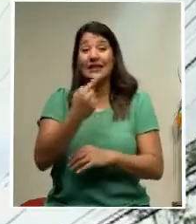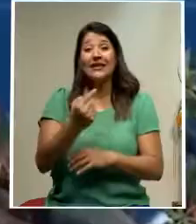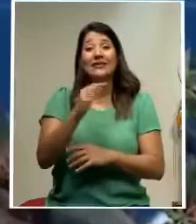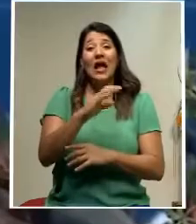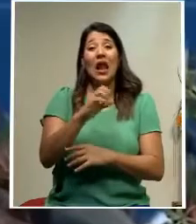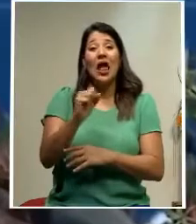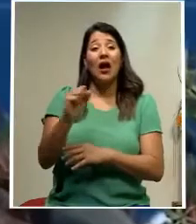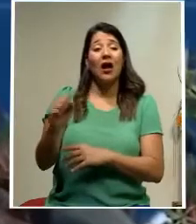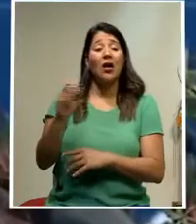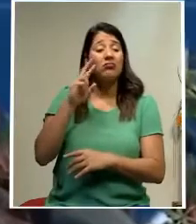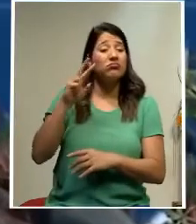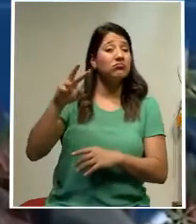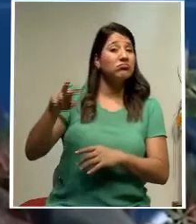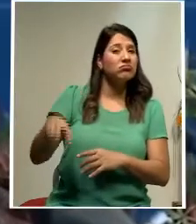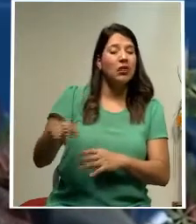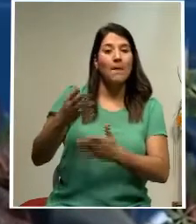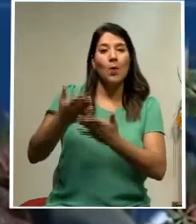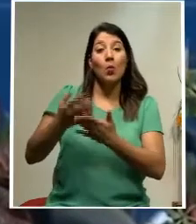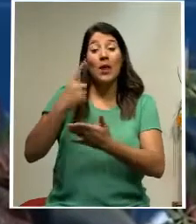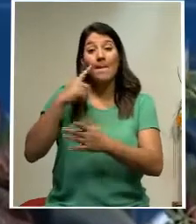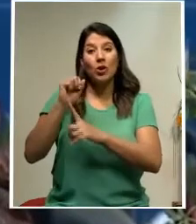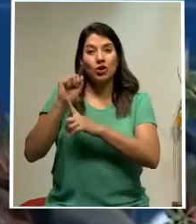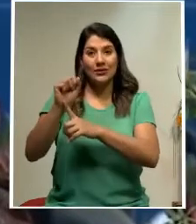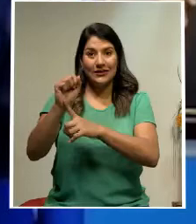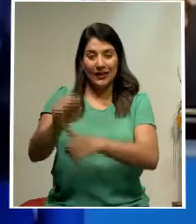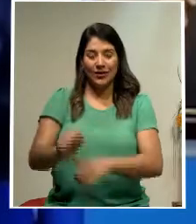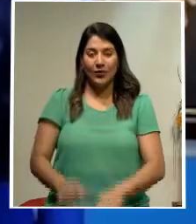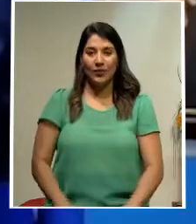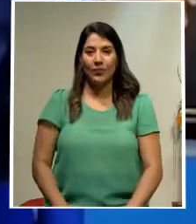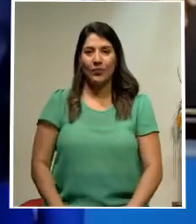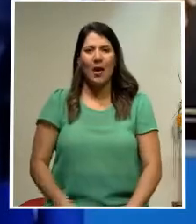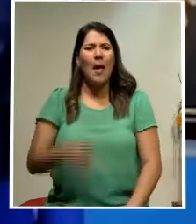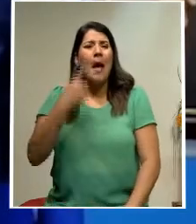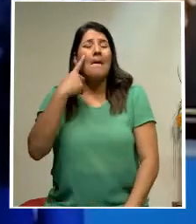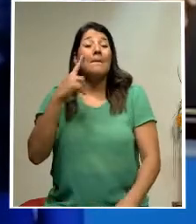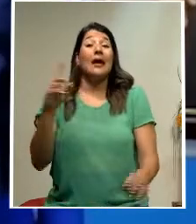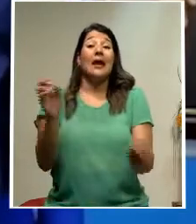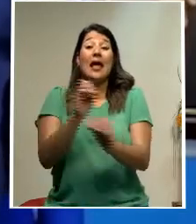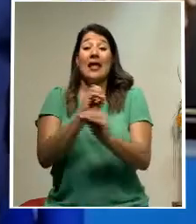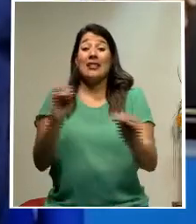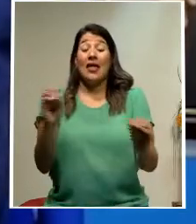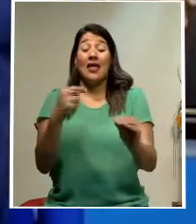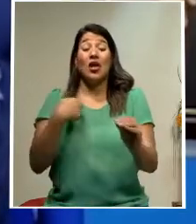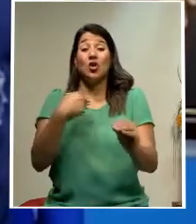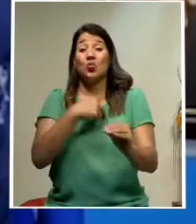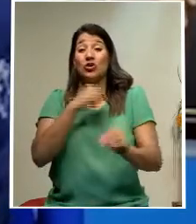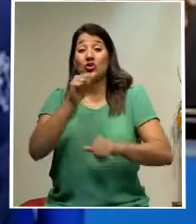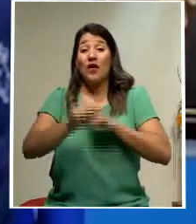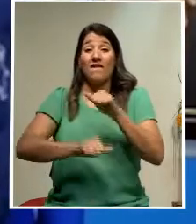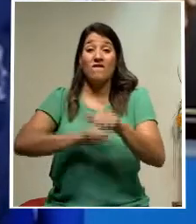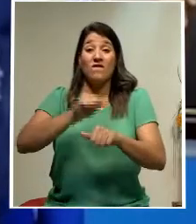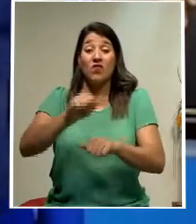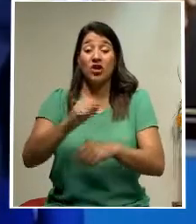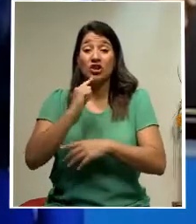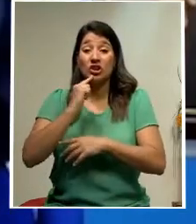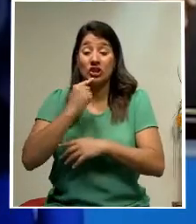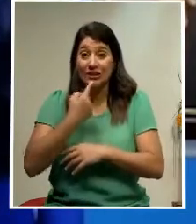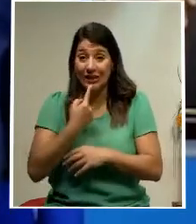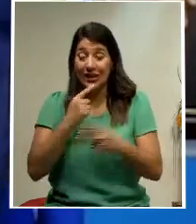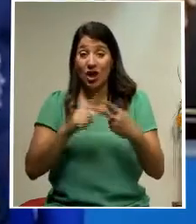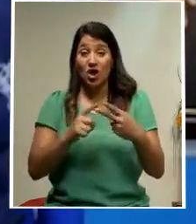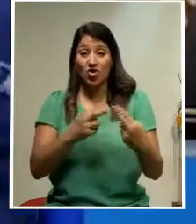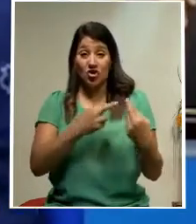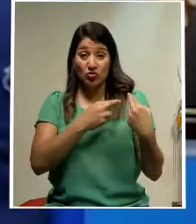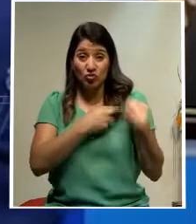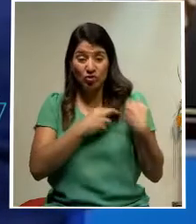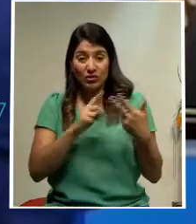las iniciativas propuestas por este gremio. De nada valió el esfuerzo serio, responsable,